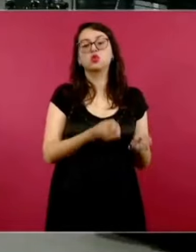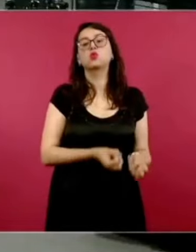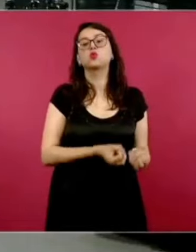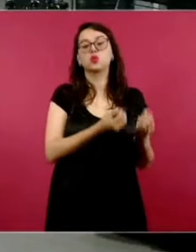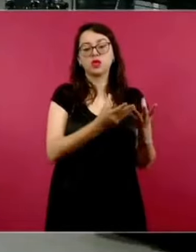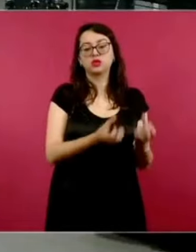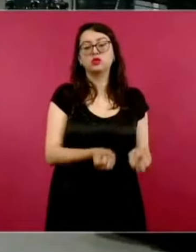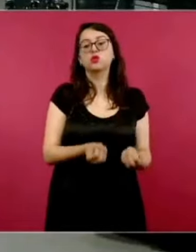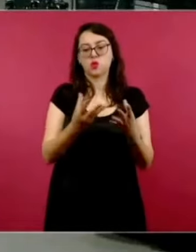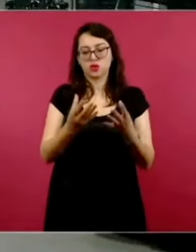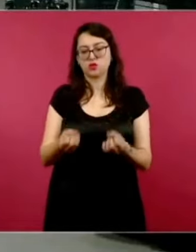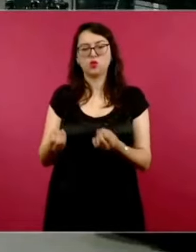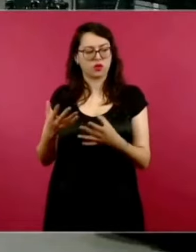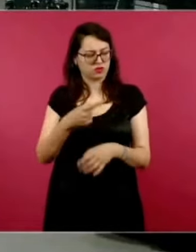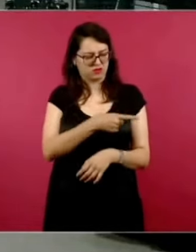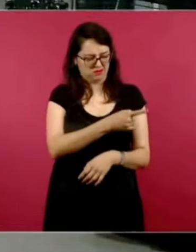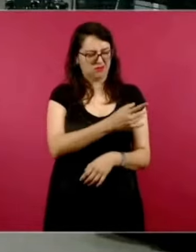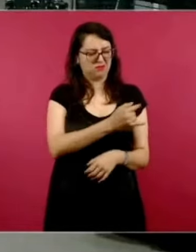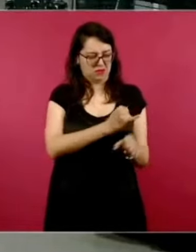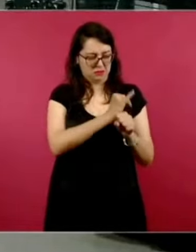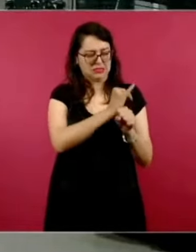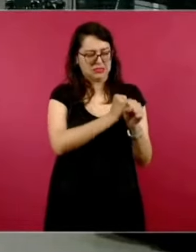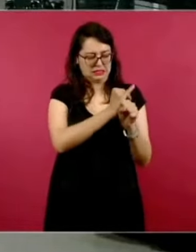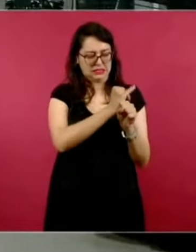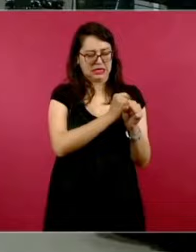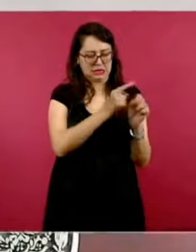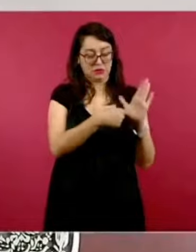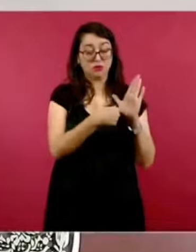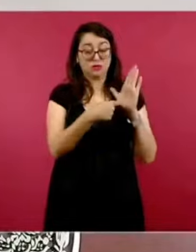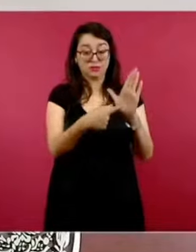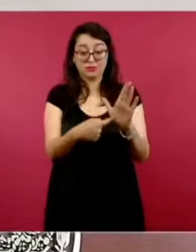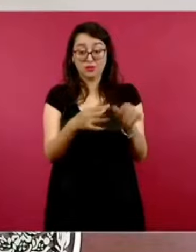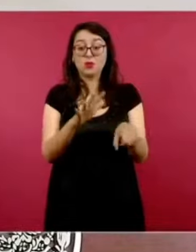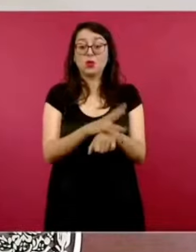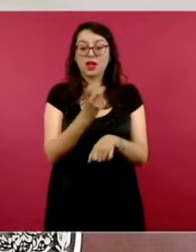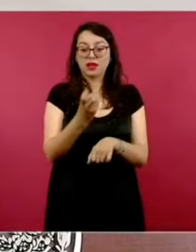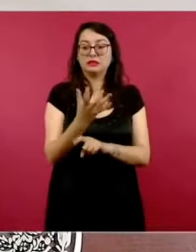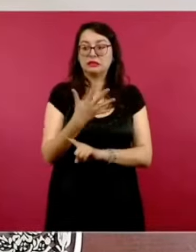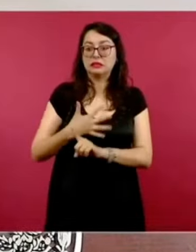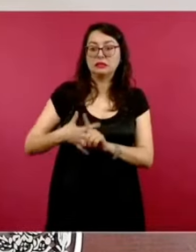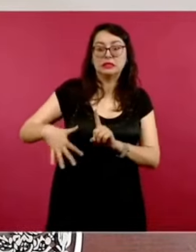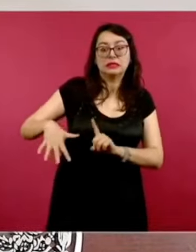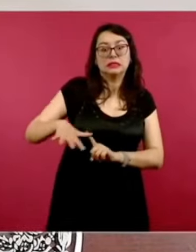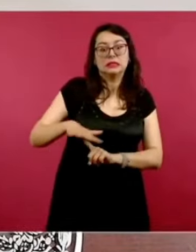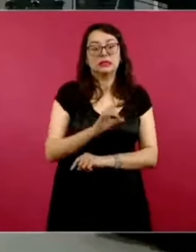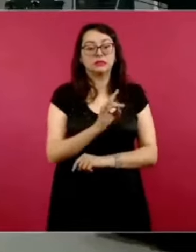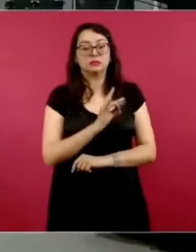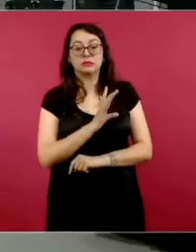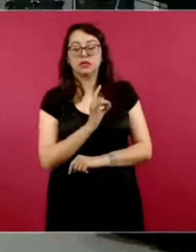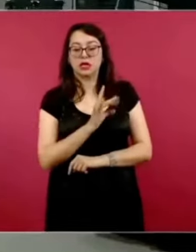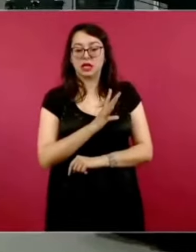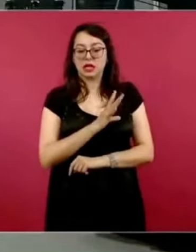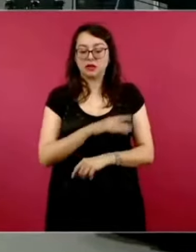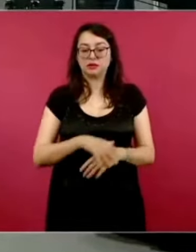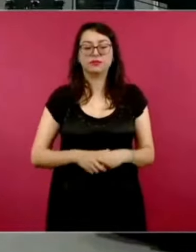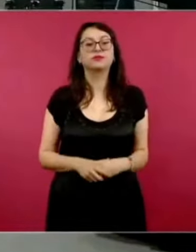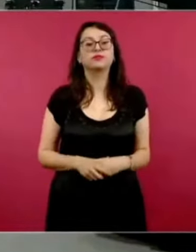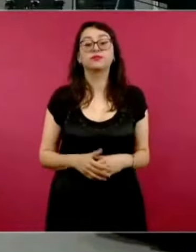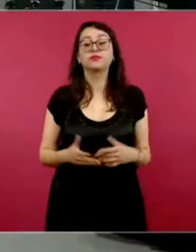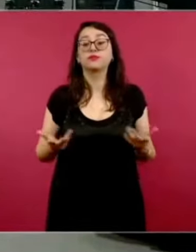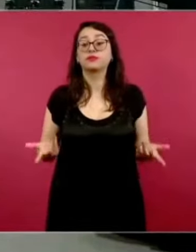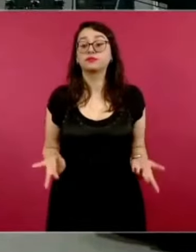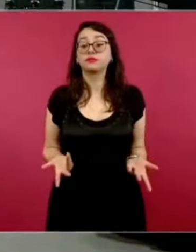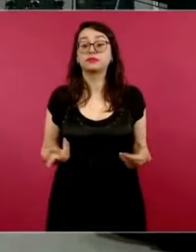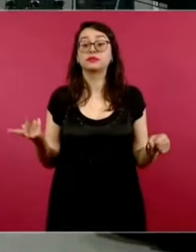ver de una u otra manera con esta situación. Presidente, ¿entonces se suspende el programa de